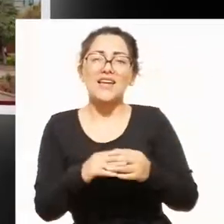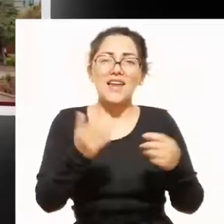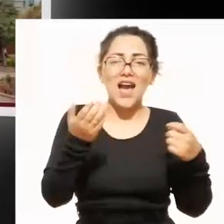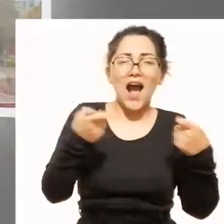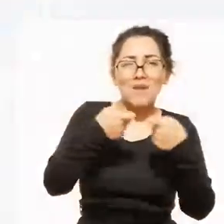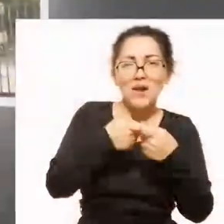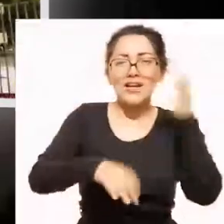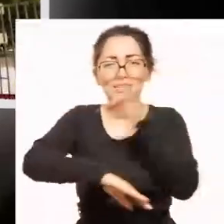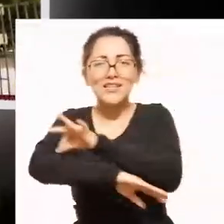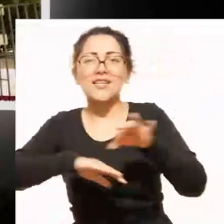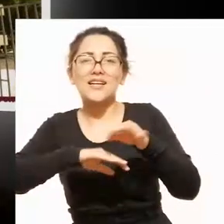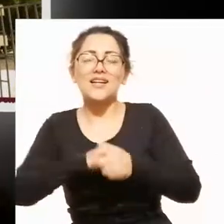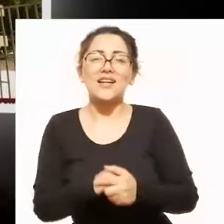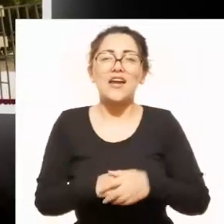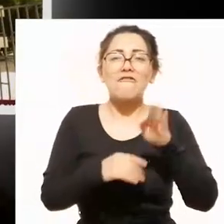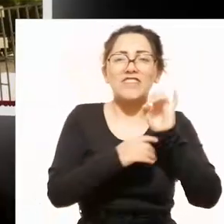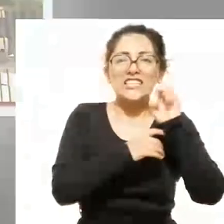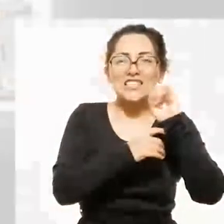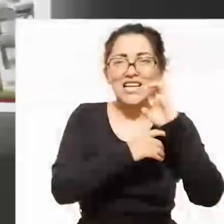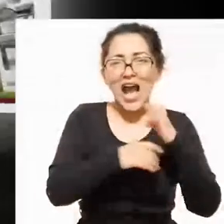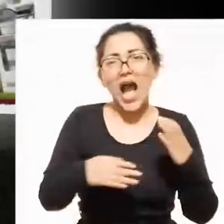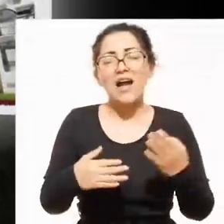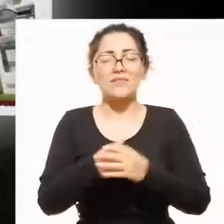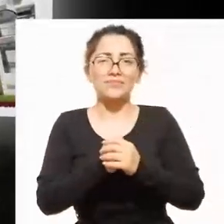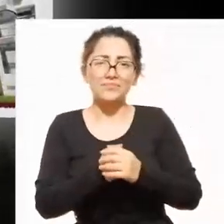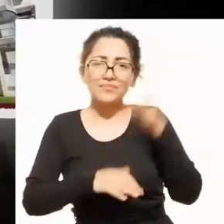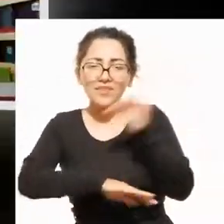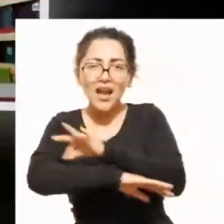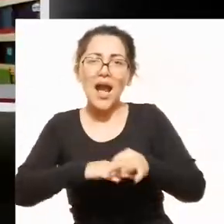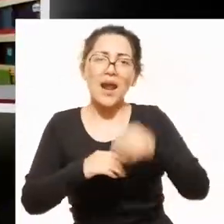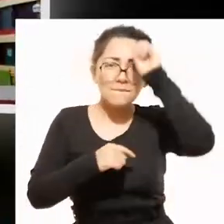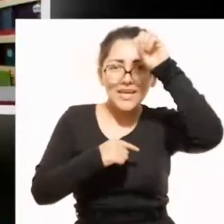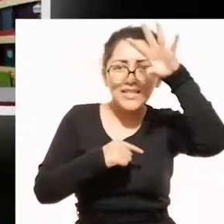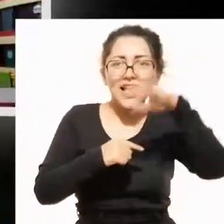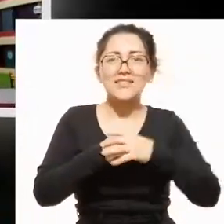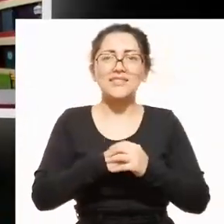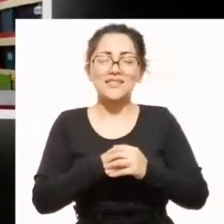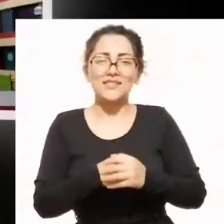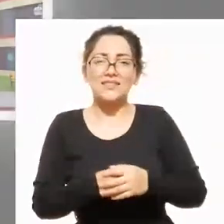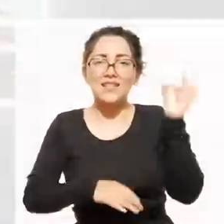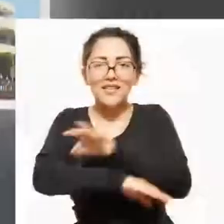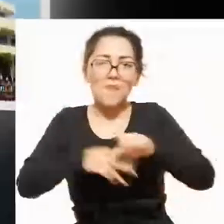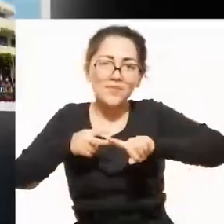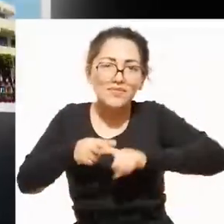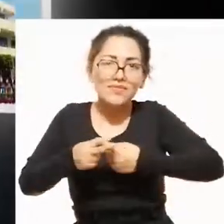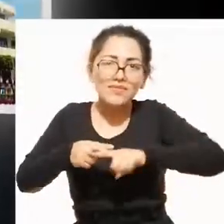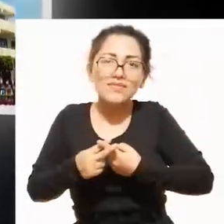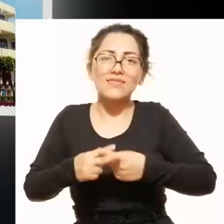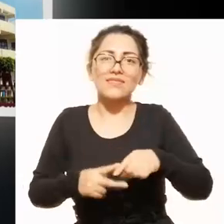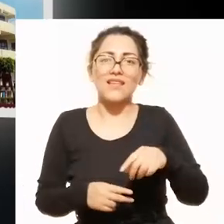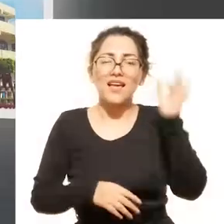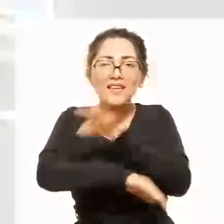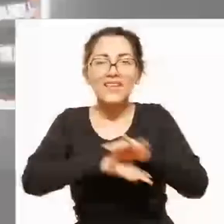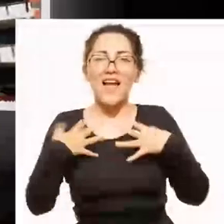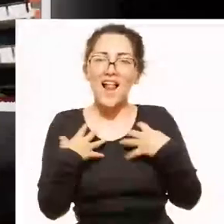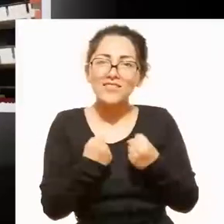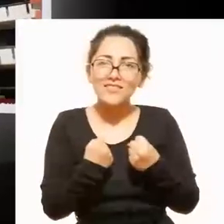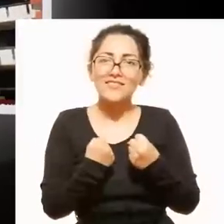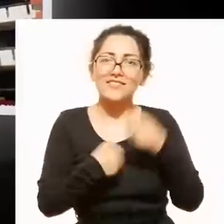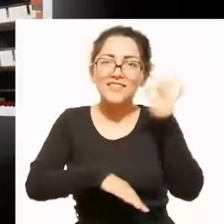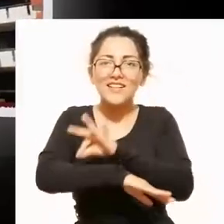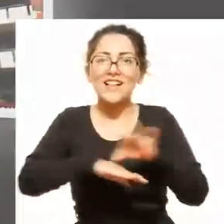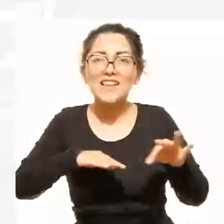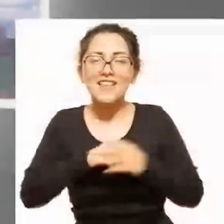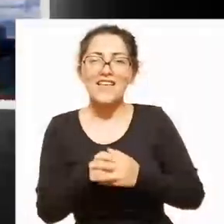electrónica, ingeniería geofísica, ingeniería geológica, ingeniería de minas, ingeniería mecánica, ingeniería